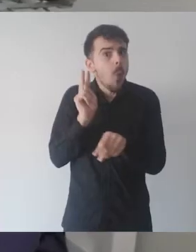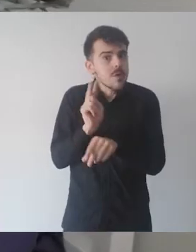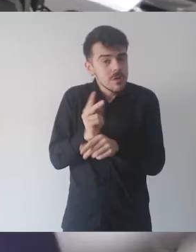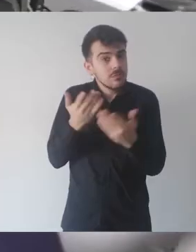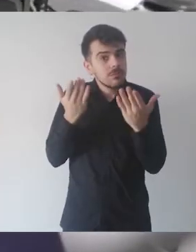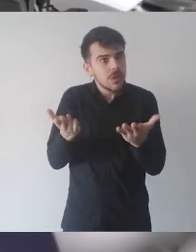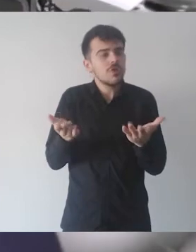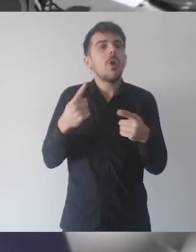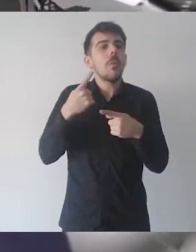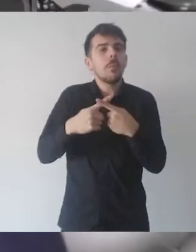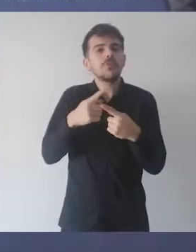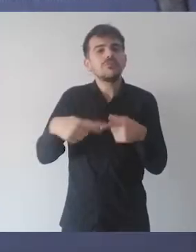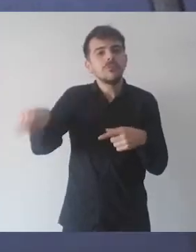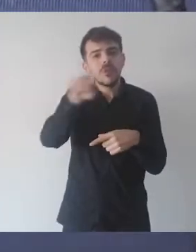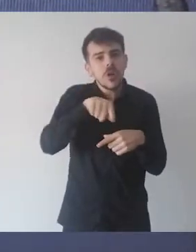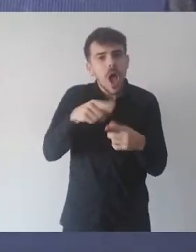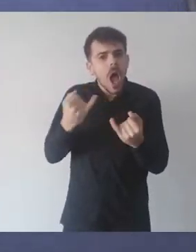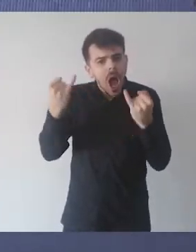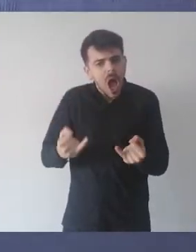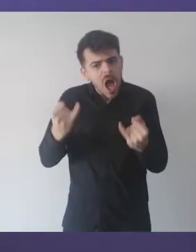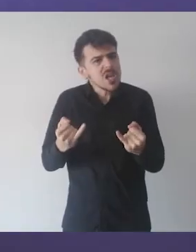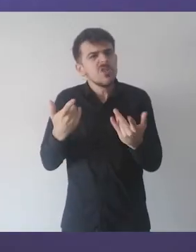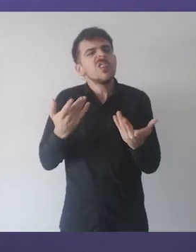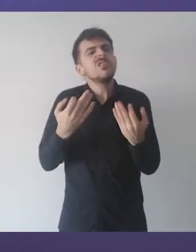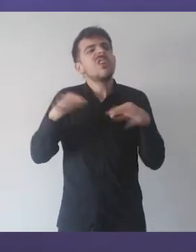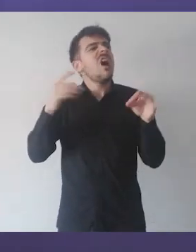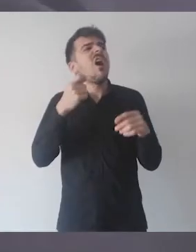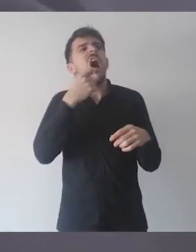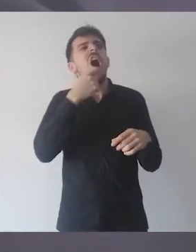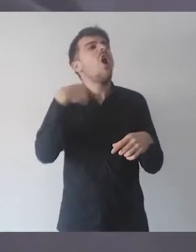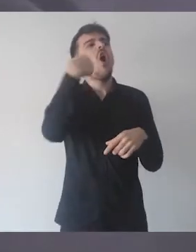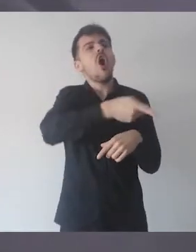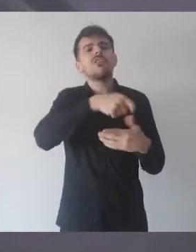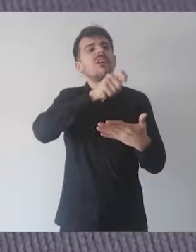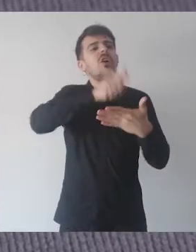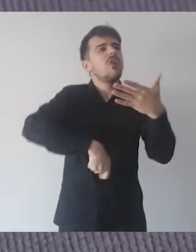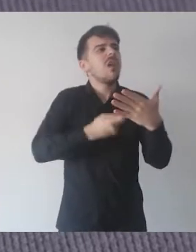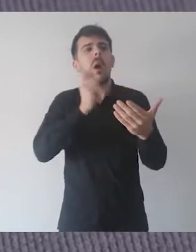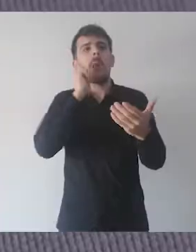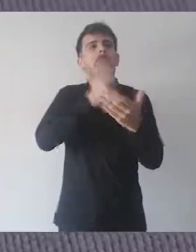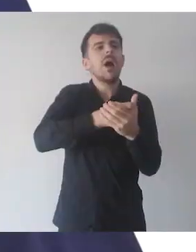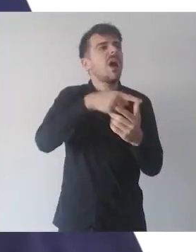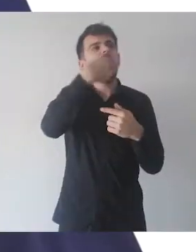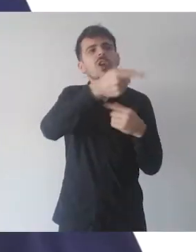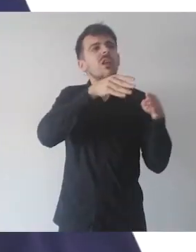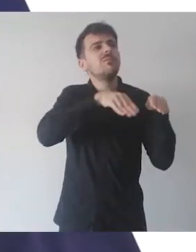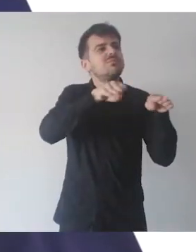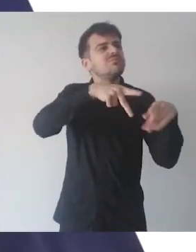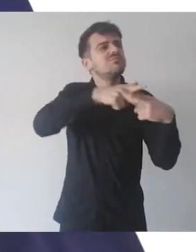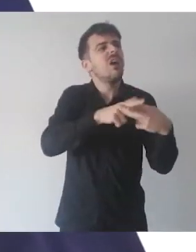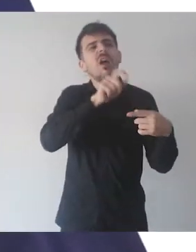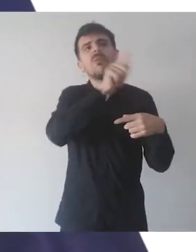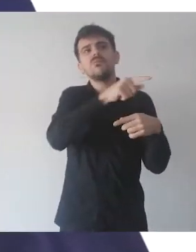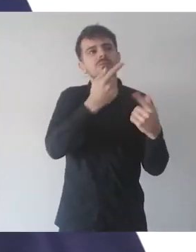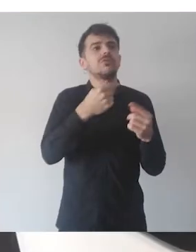municipio, evitando además la contratación de proveedores externos, lo que implica desde ya un ahorro importante a las